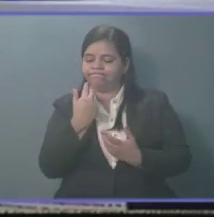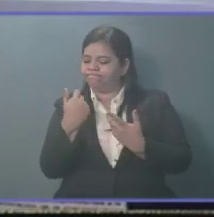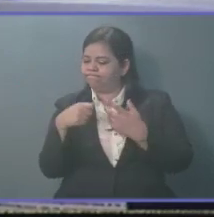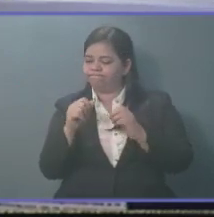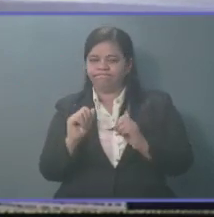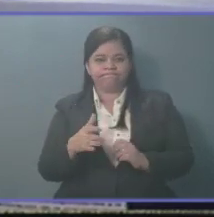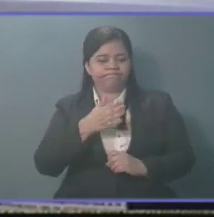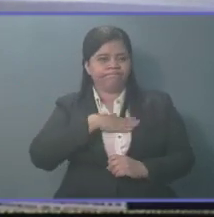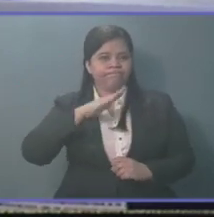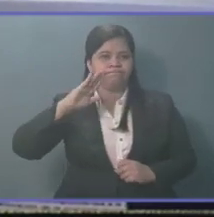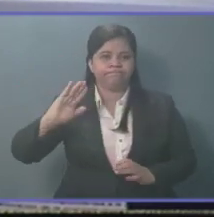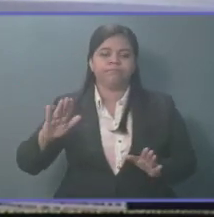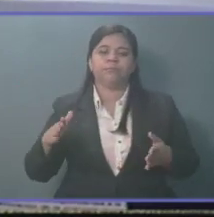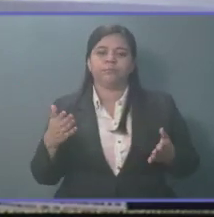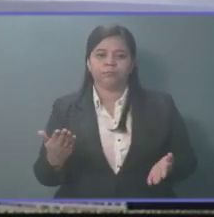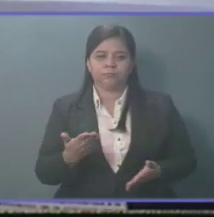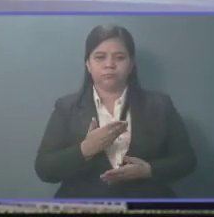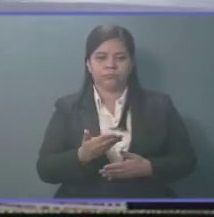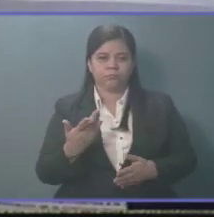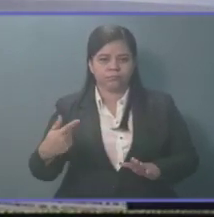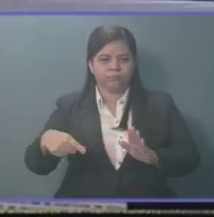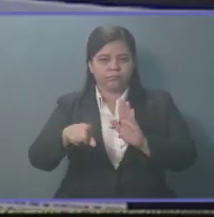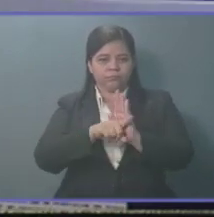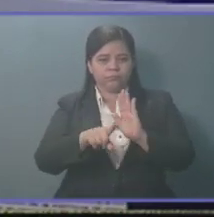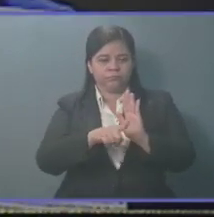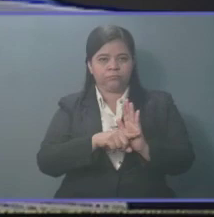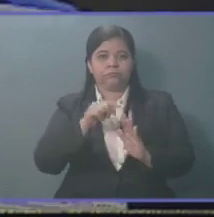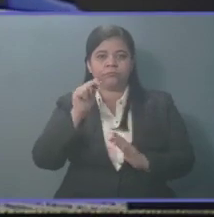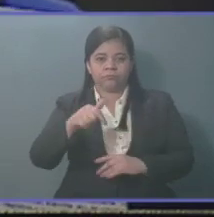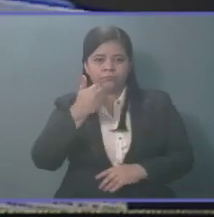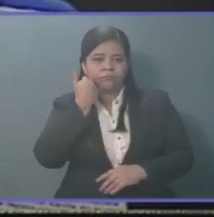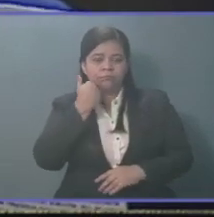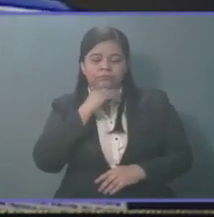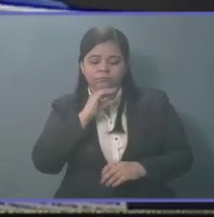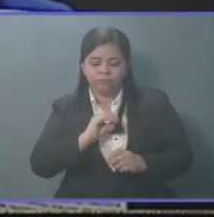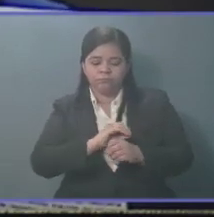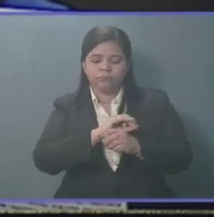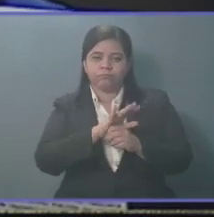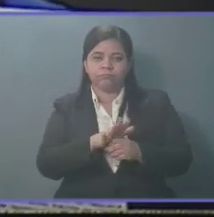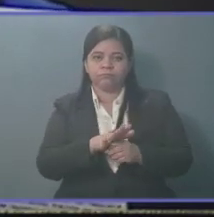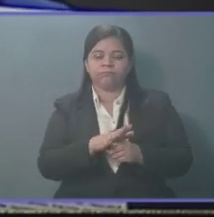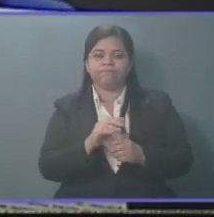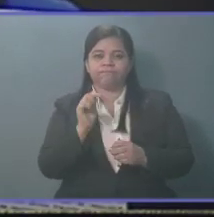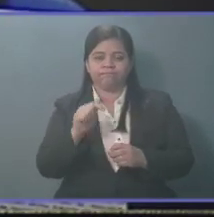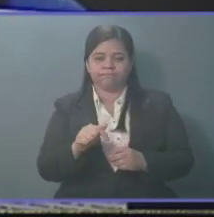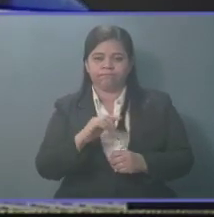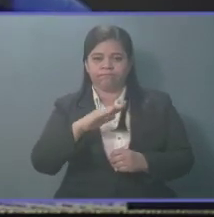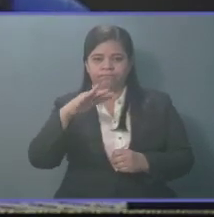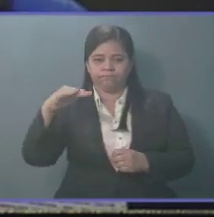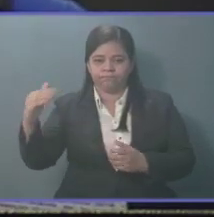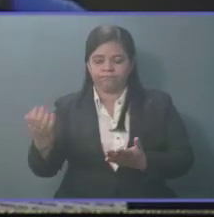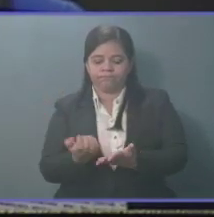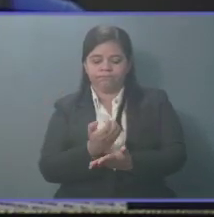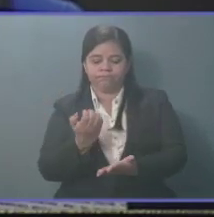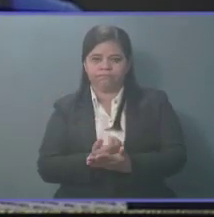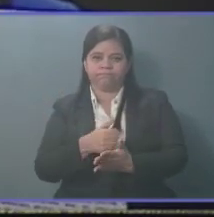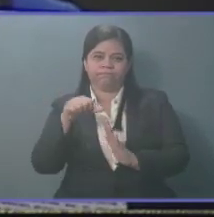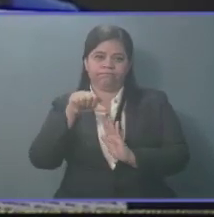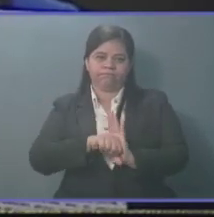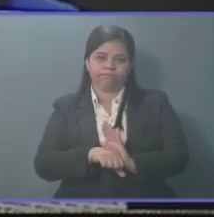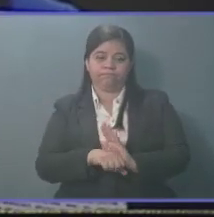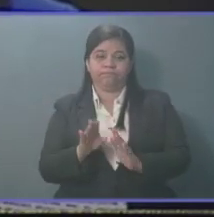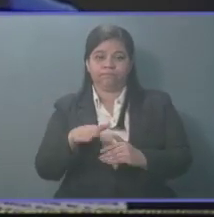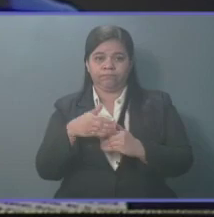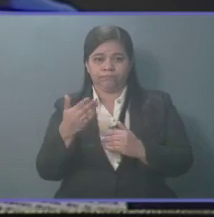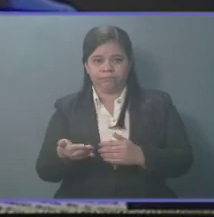dicha obligación debido a los efectos negativos que dicha pandemia ha ocasionado en la economía. En razón de lo anterior, después